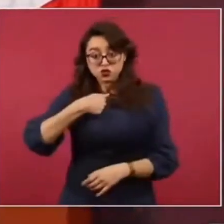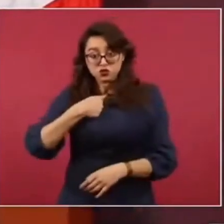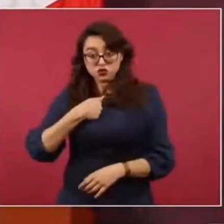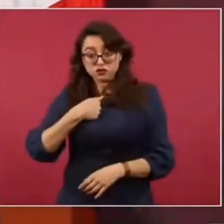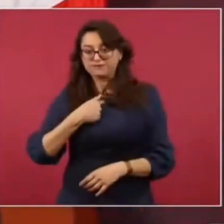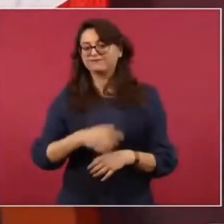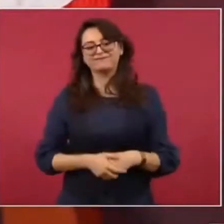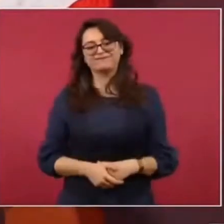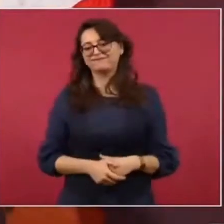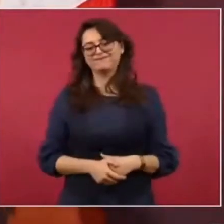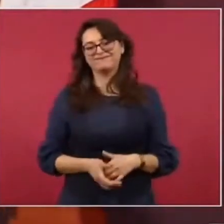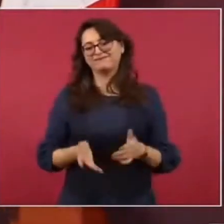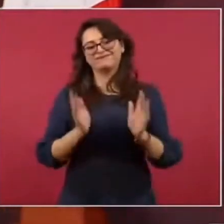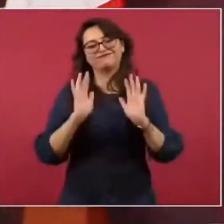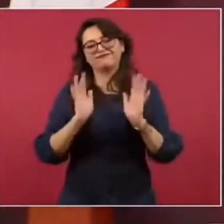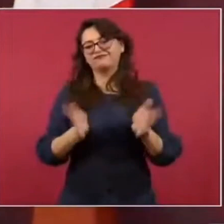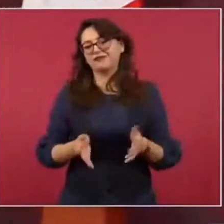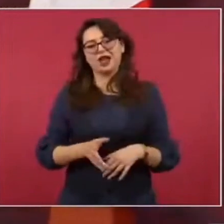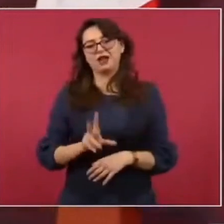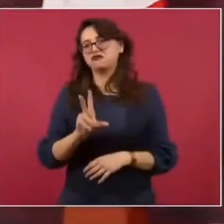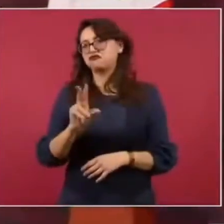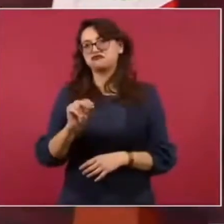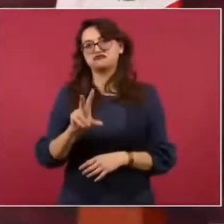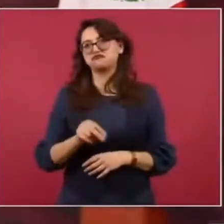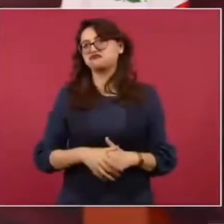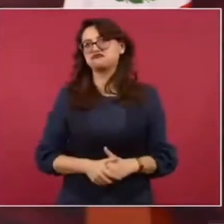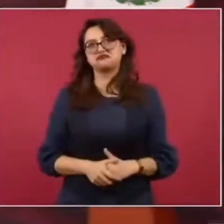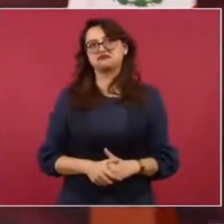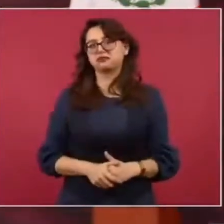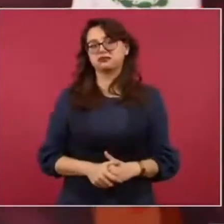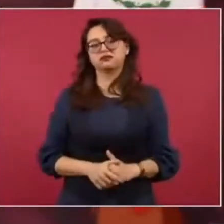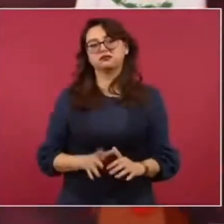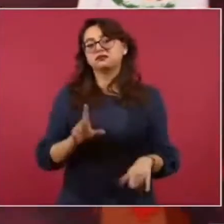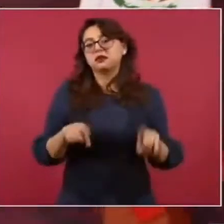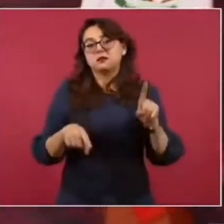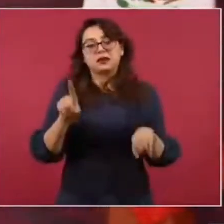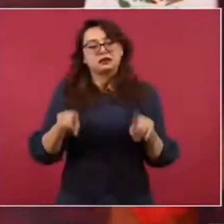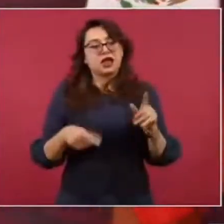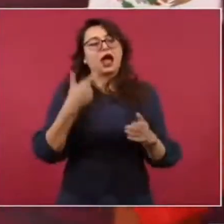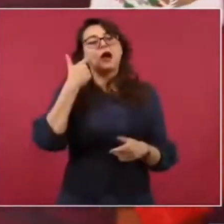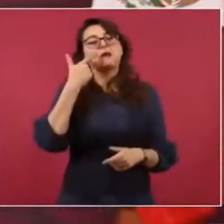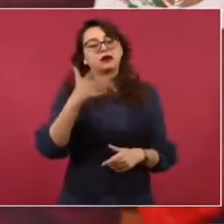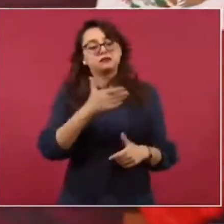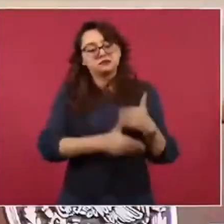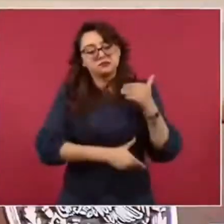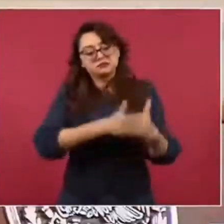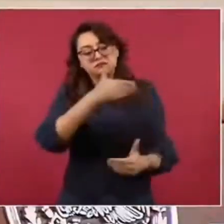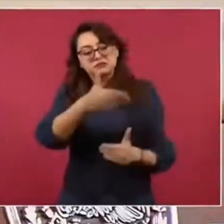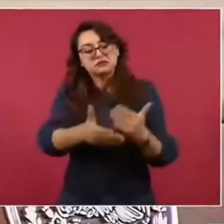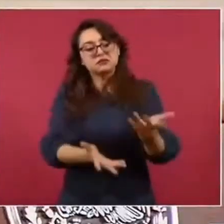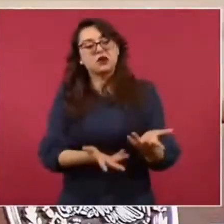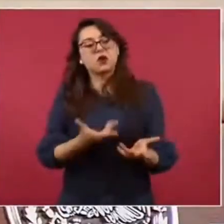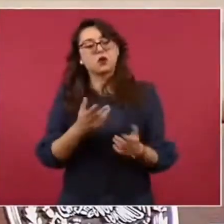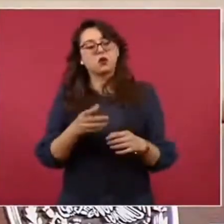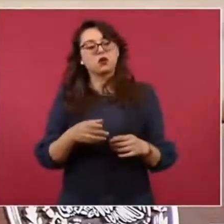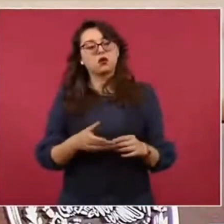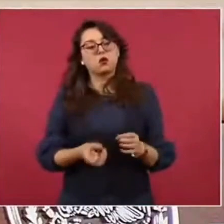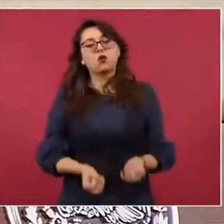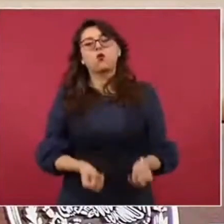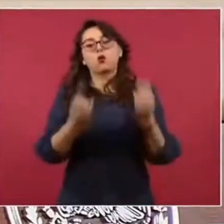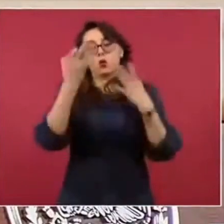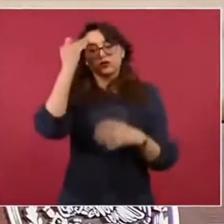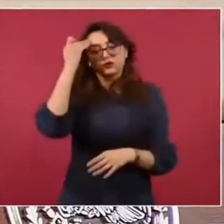A lo mejor una primera etapa, dependiendo si se hacen las licitaciones pronto,